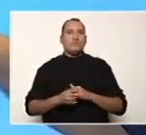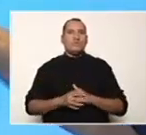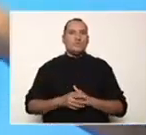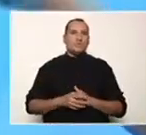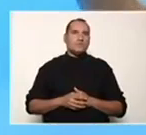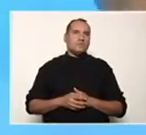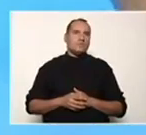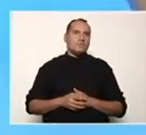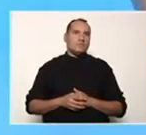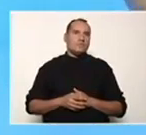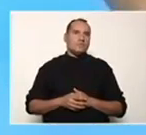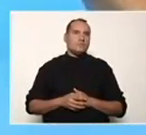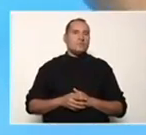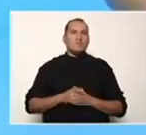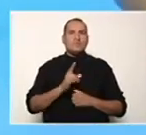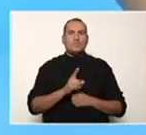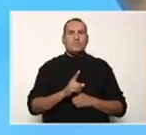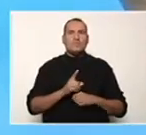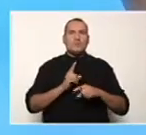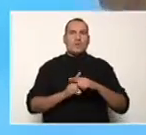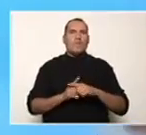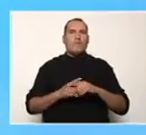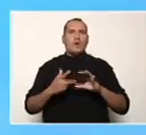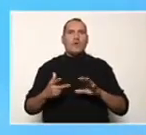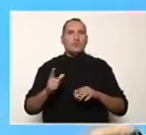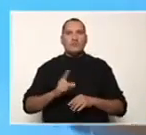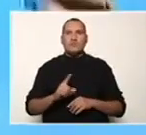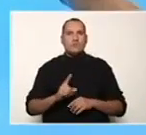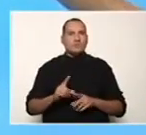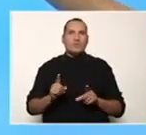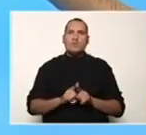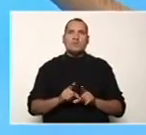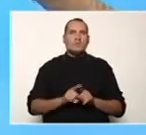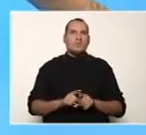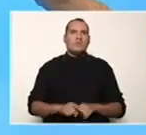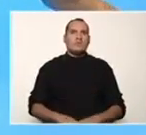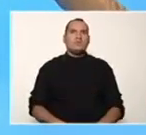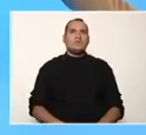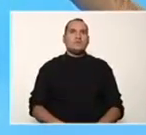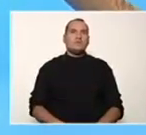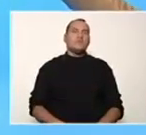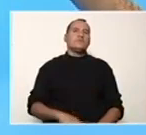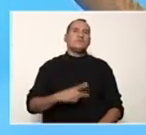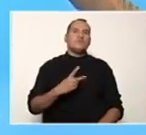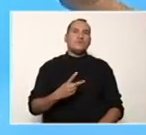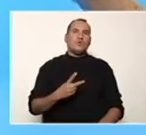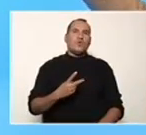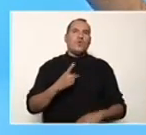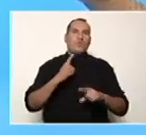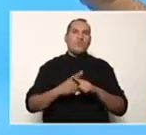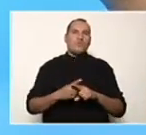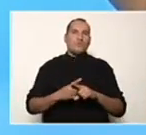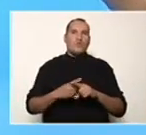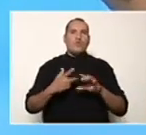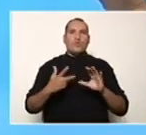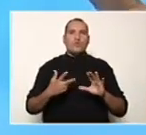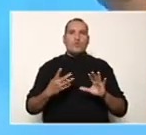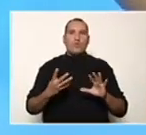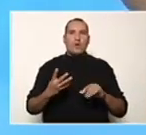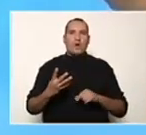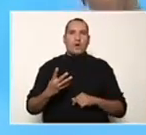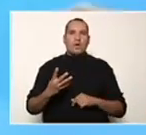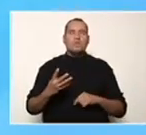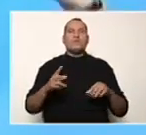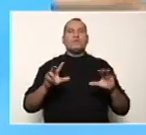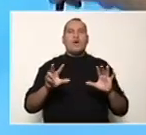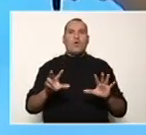no da 6, entonces este no me conviene. 2 por 4, 2 por 4